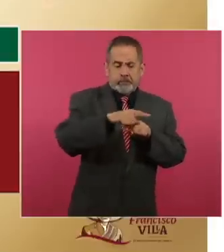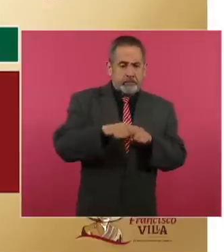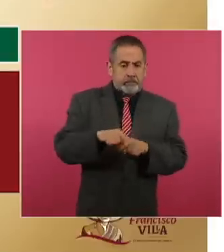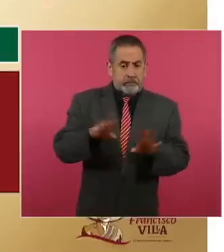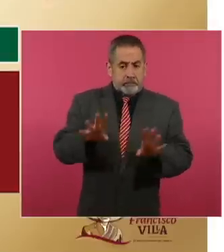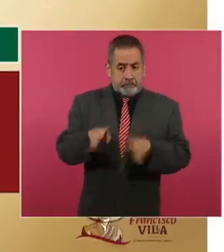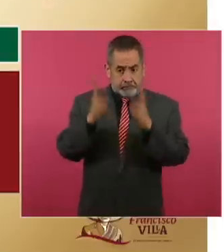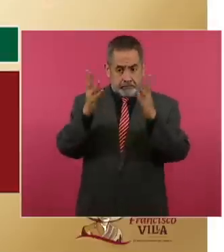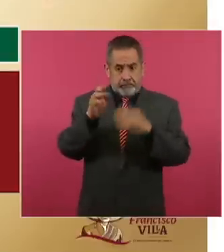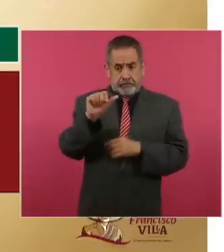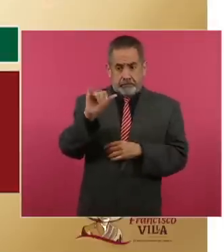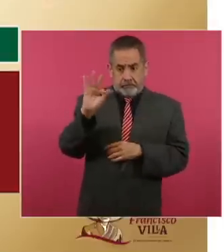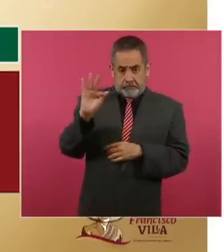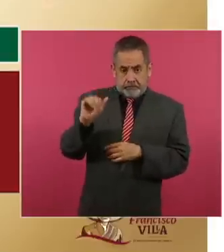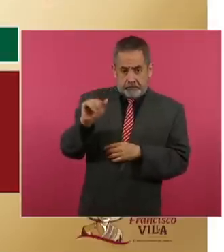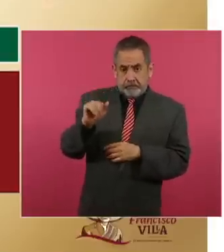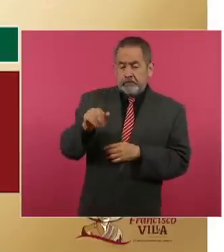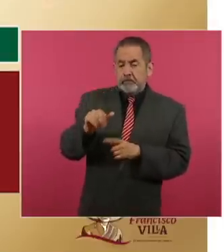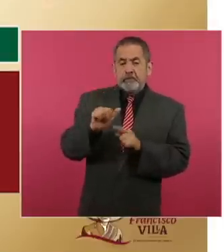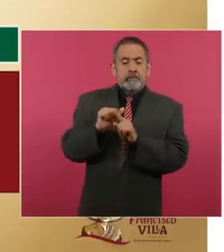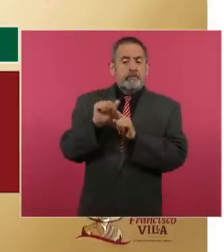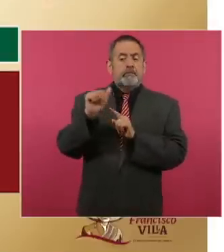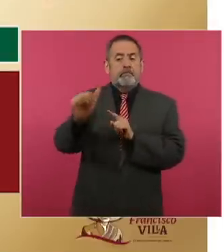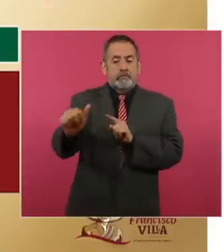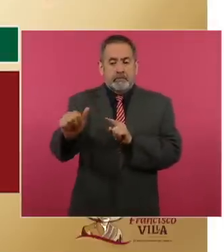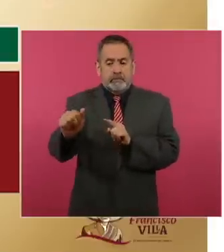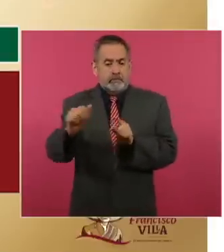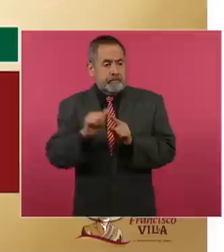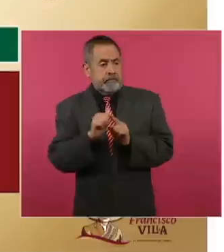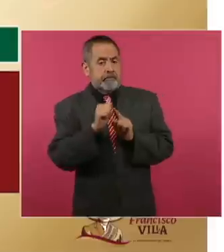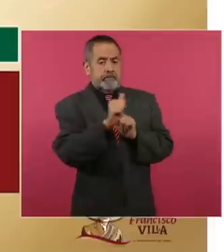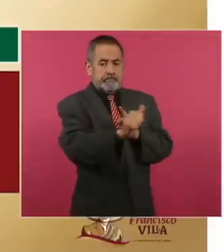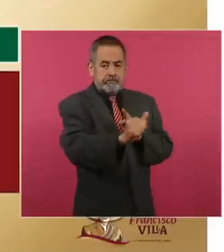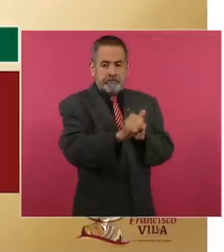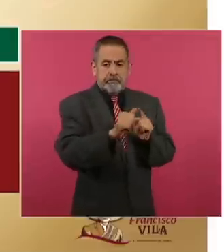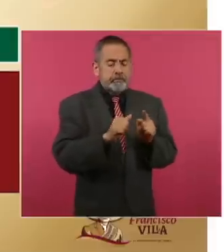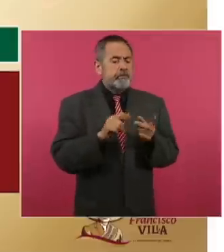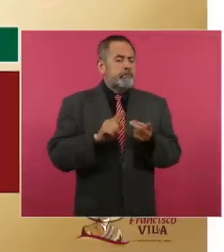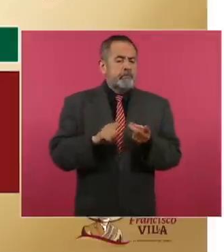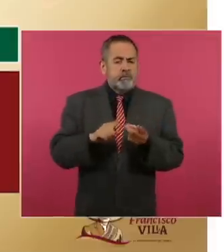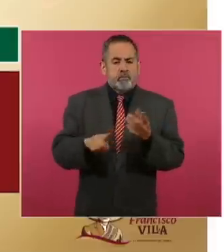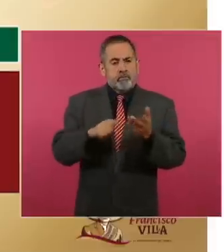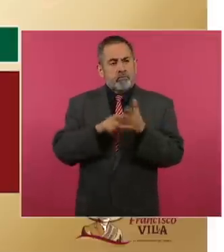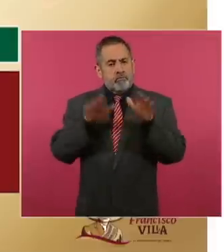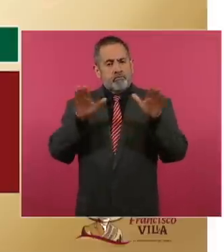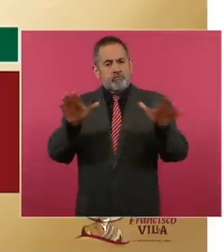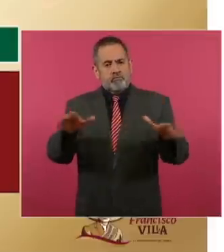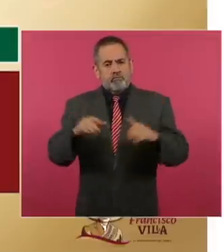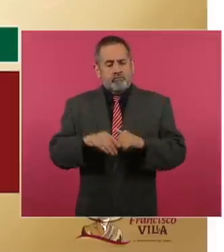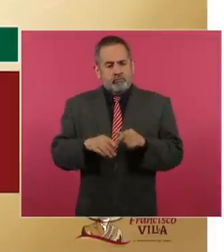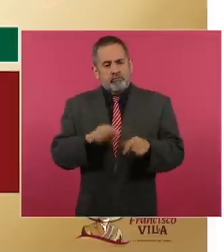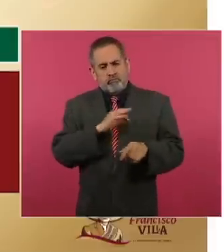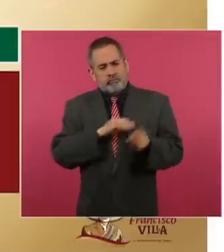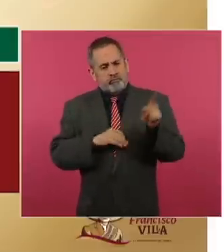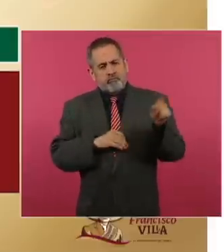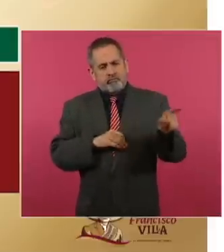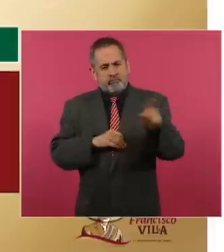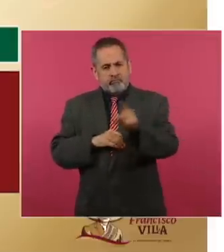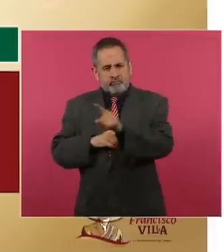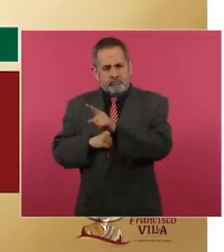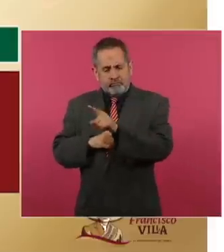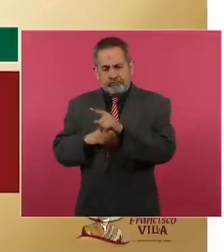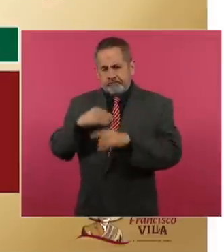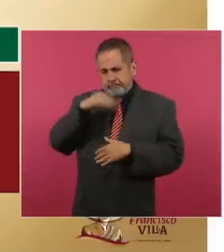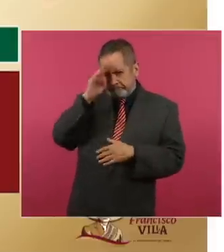estamos considerando para los lugares, los aeropuertos de llegada que